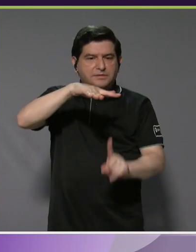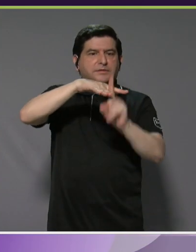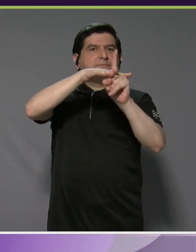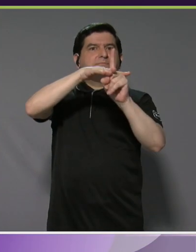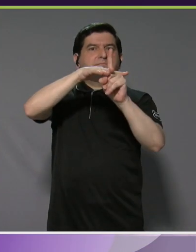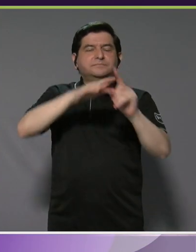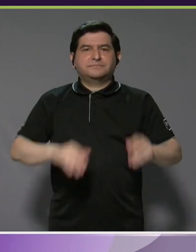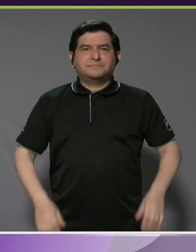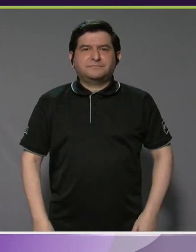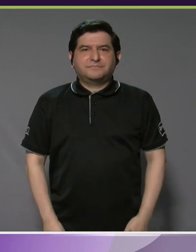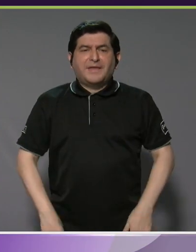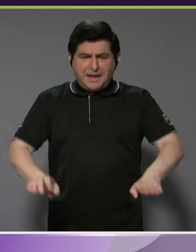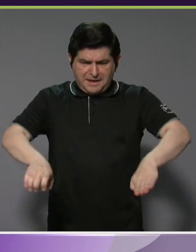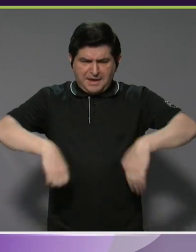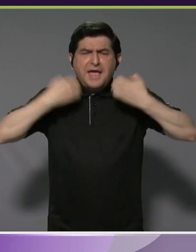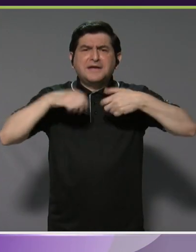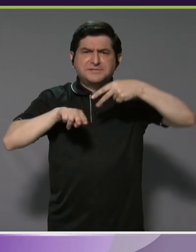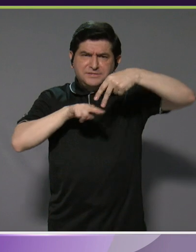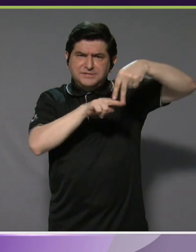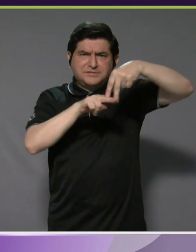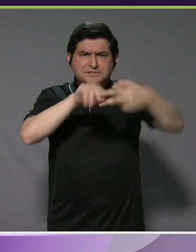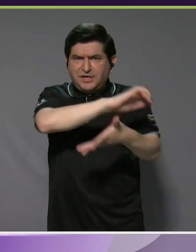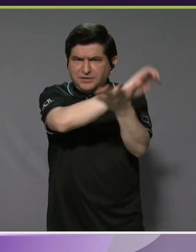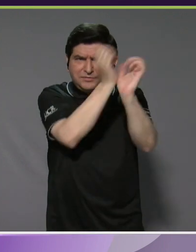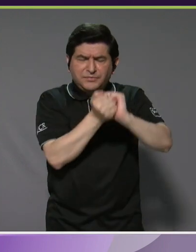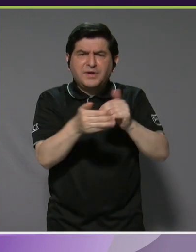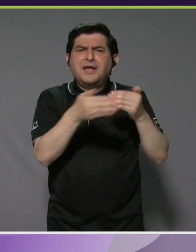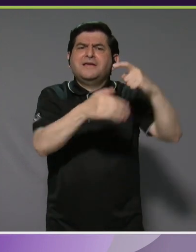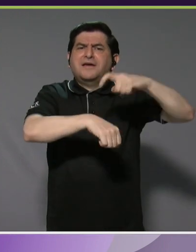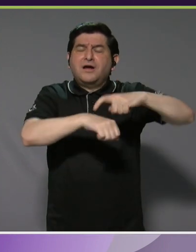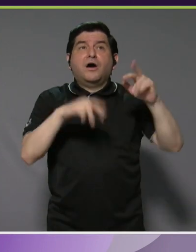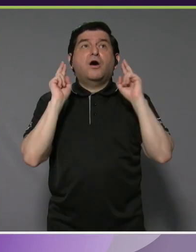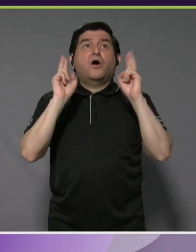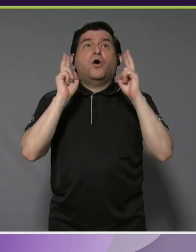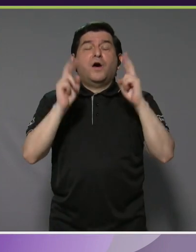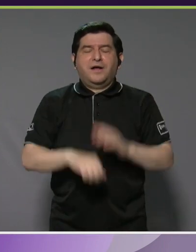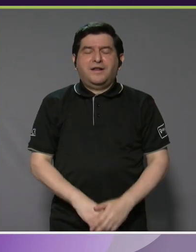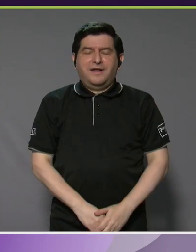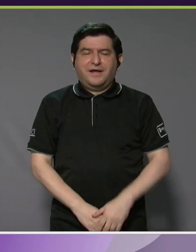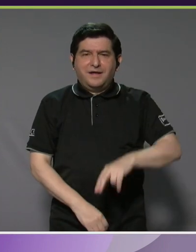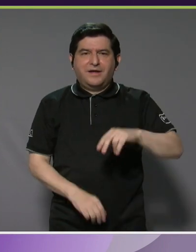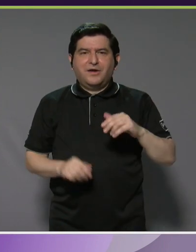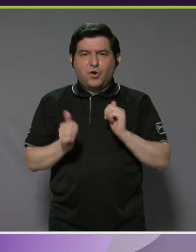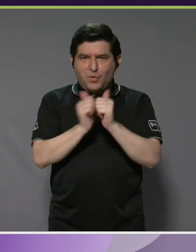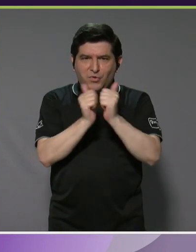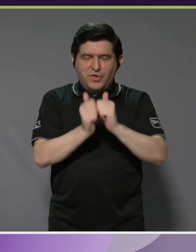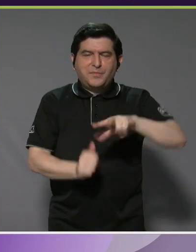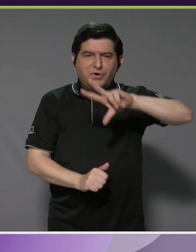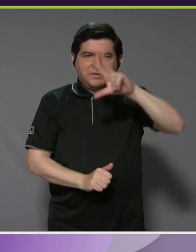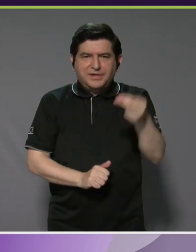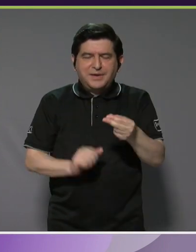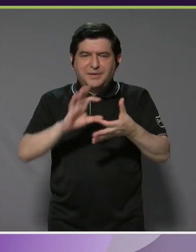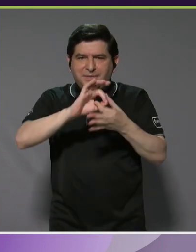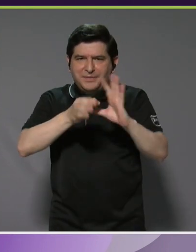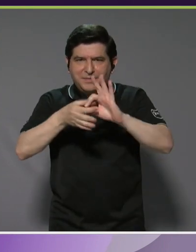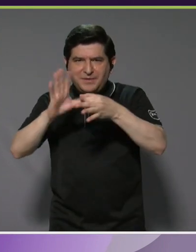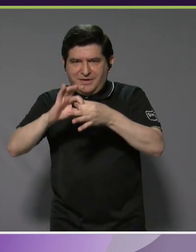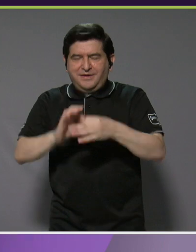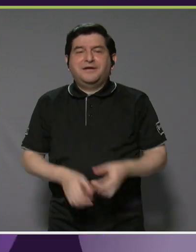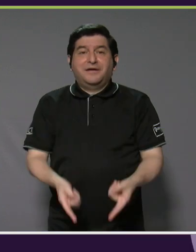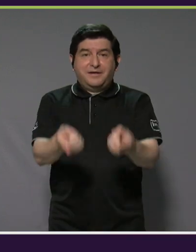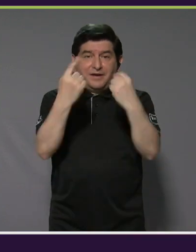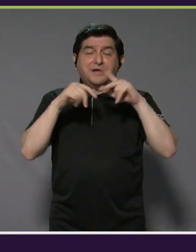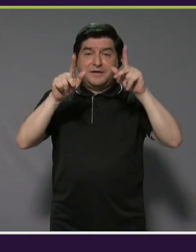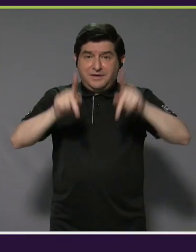que existe el surfe adaptado y próximamente ojalá como deporte paralímpico el parasurfing y el traer